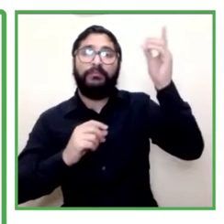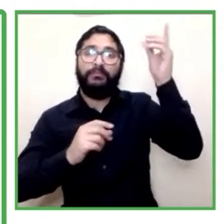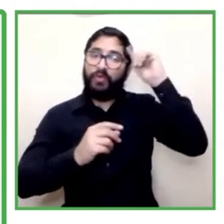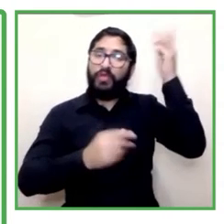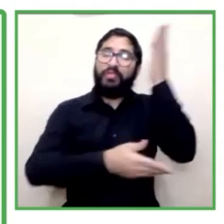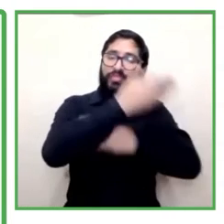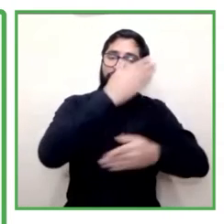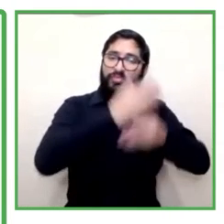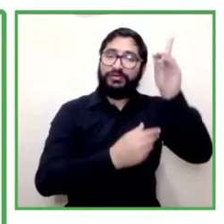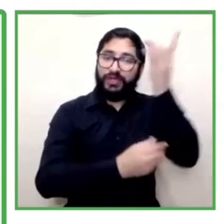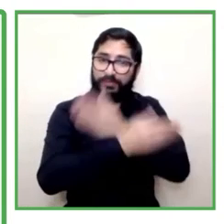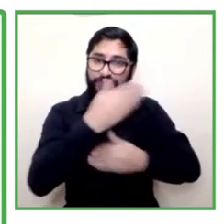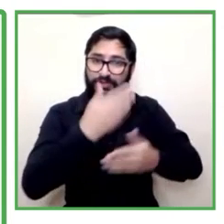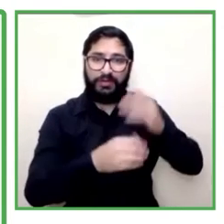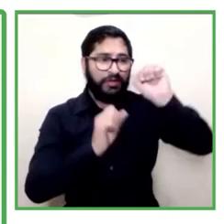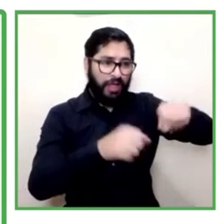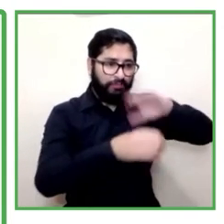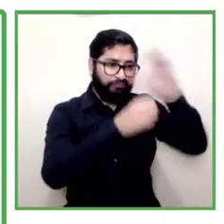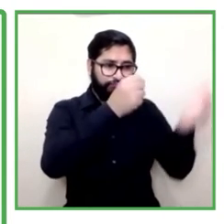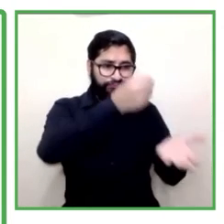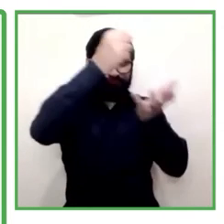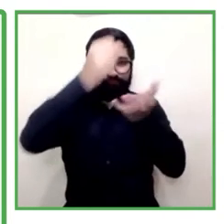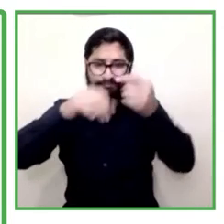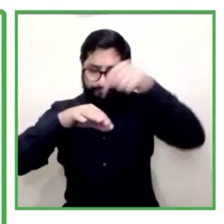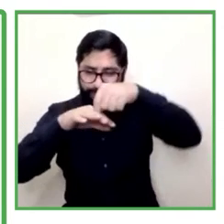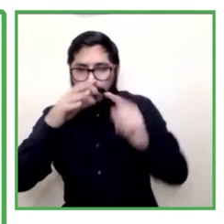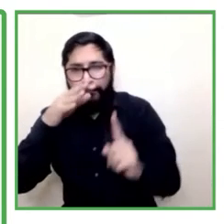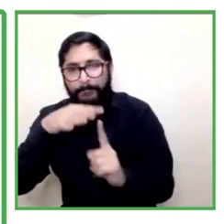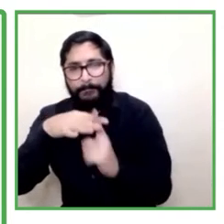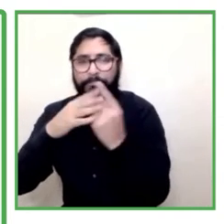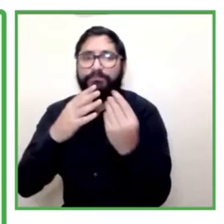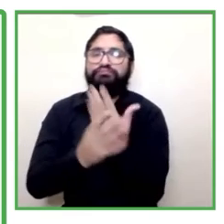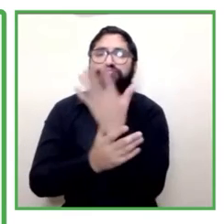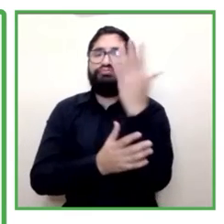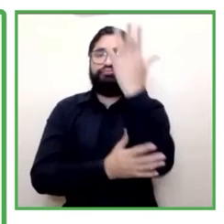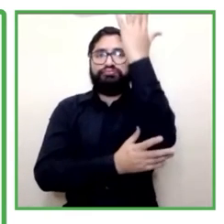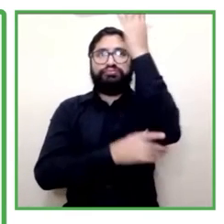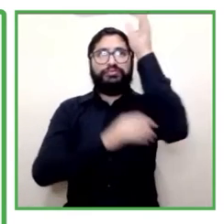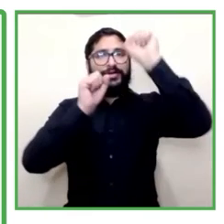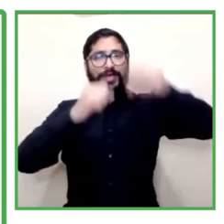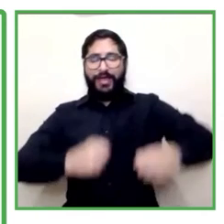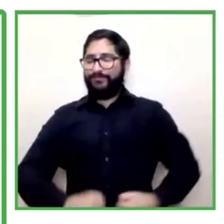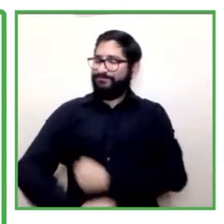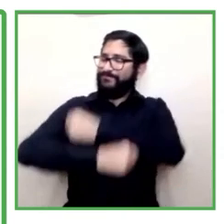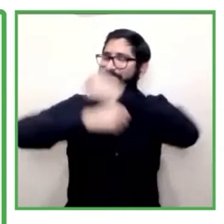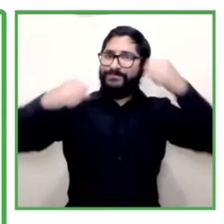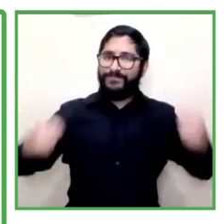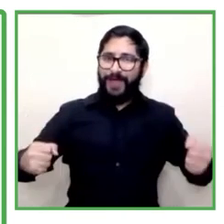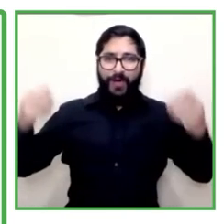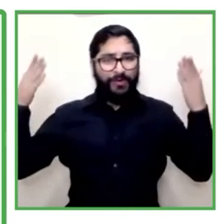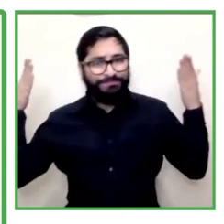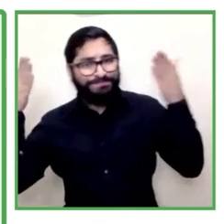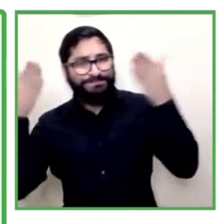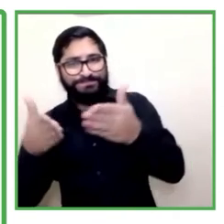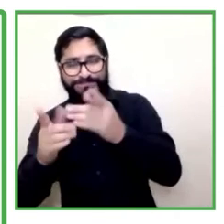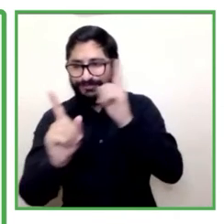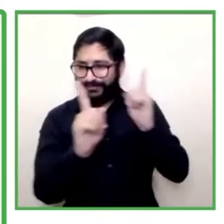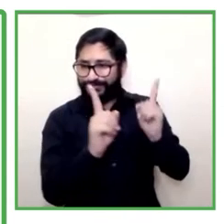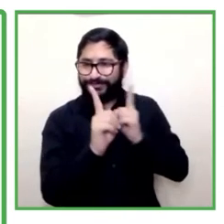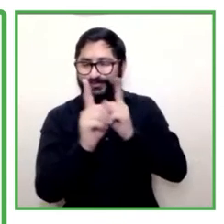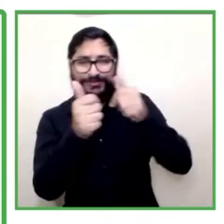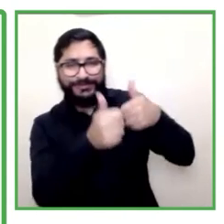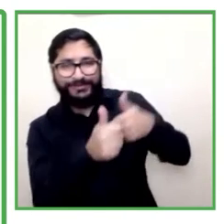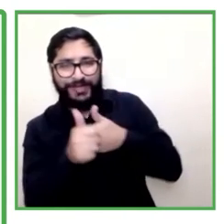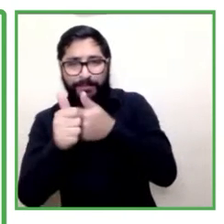un acompañamiento y una asesoría técnica hay unos indicadores de seguimiento donde el equipo de gestores de